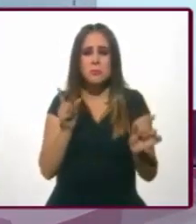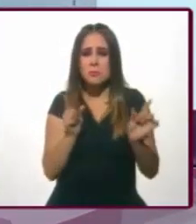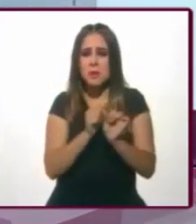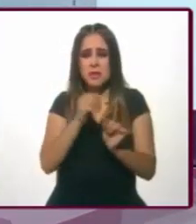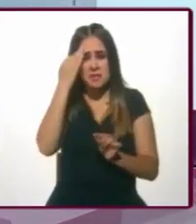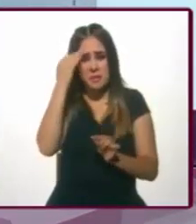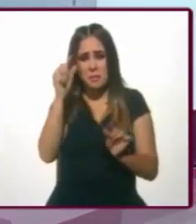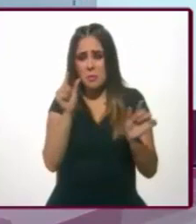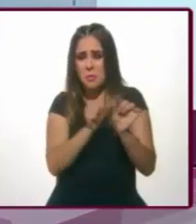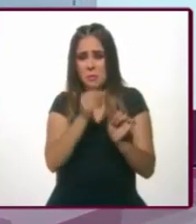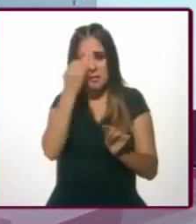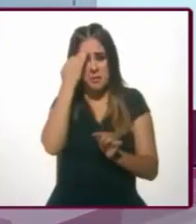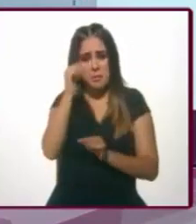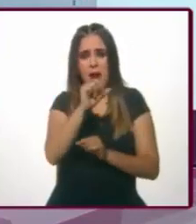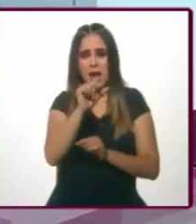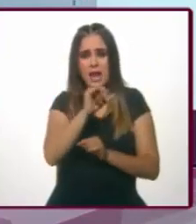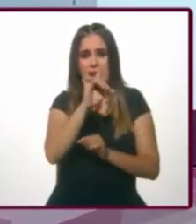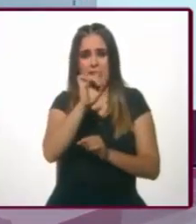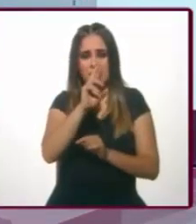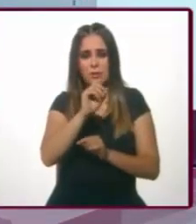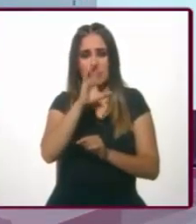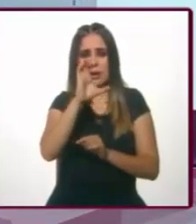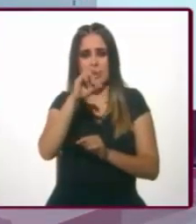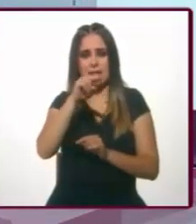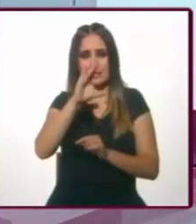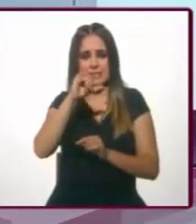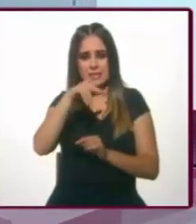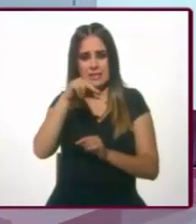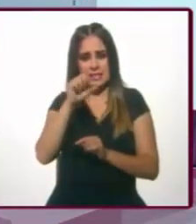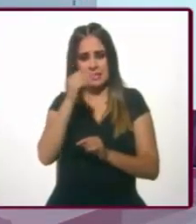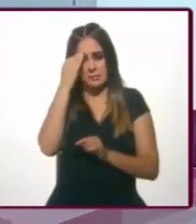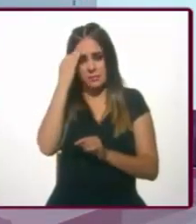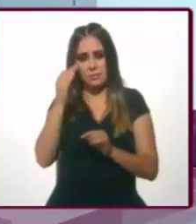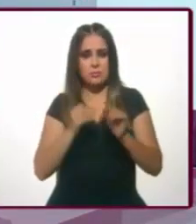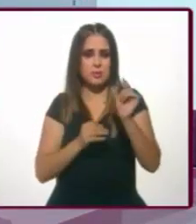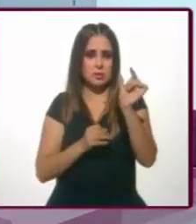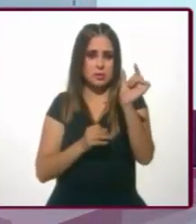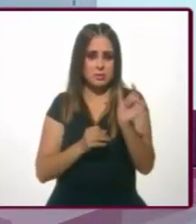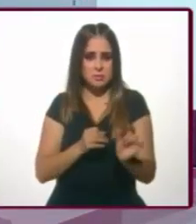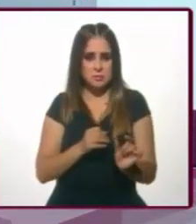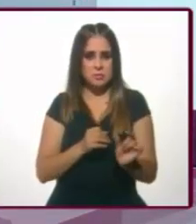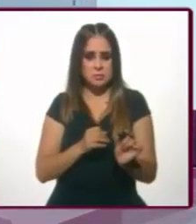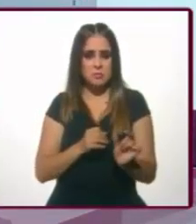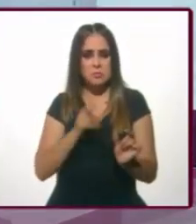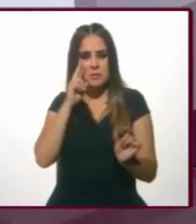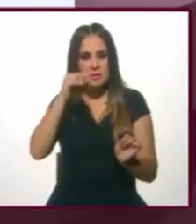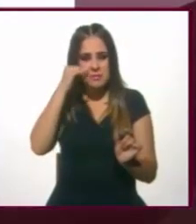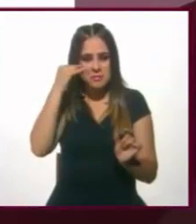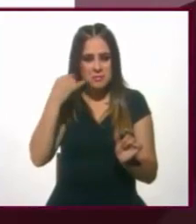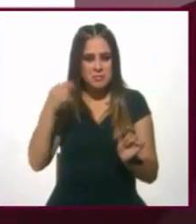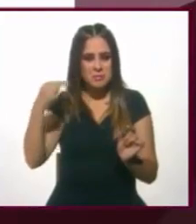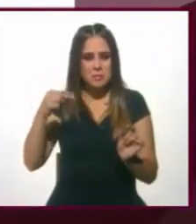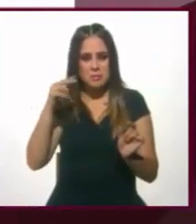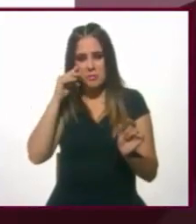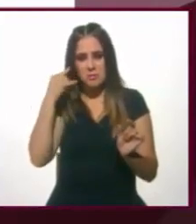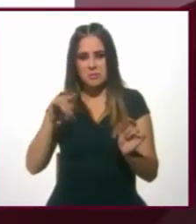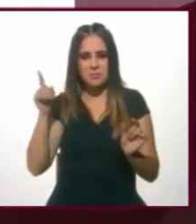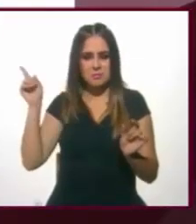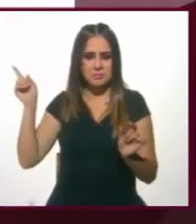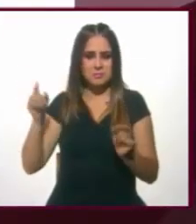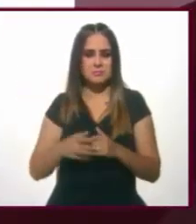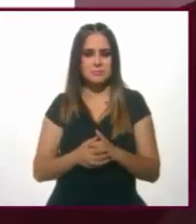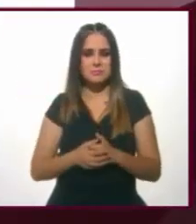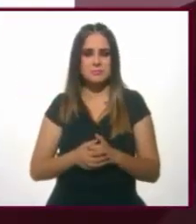que se ve apenas, es mejor leerlo porque creo que no se ven bien los nombres en el